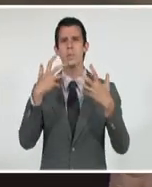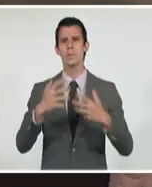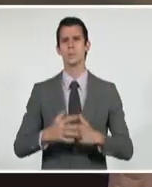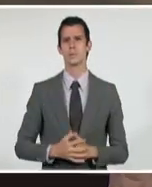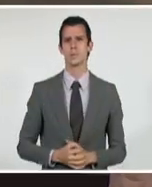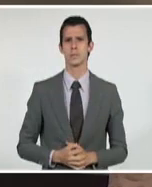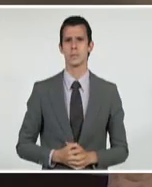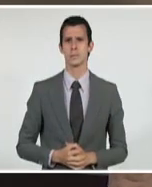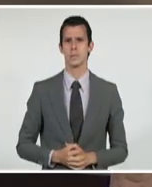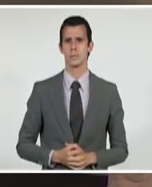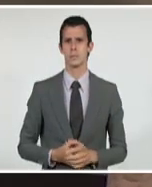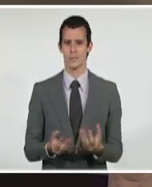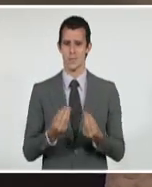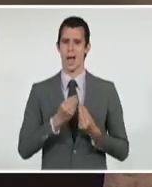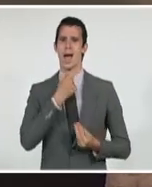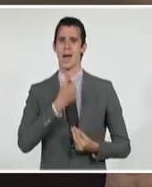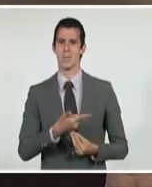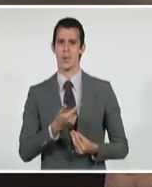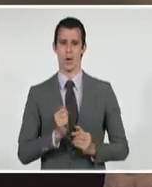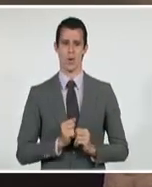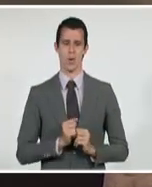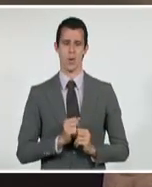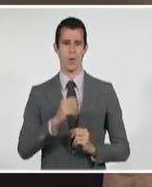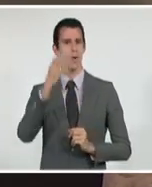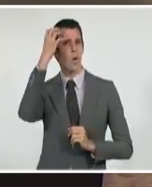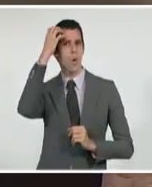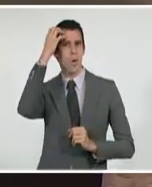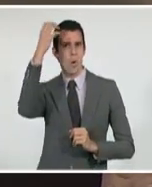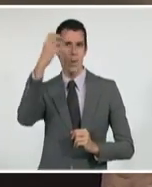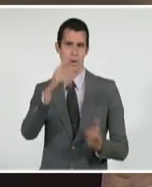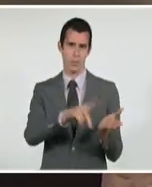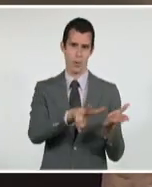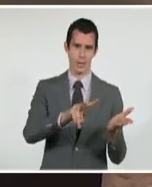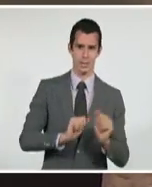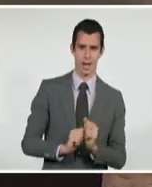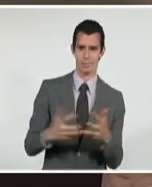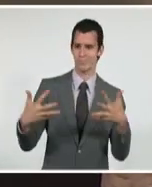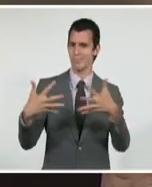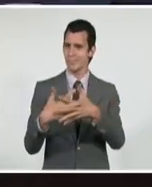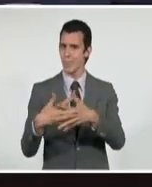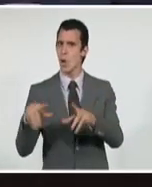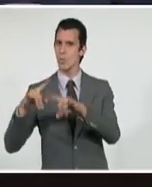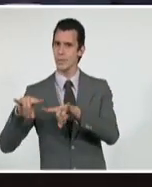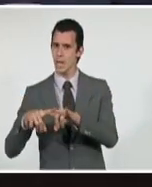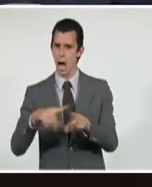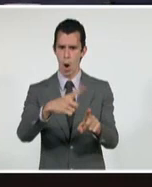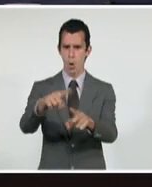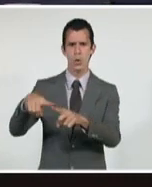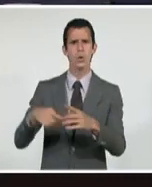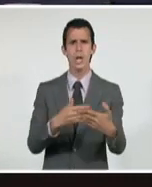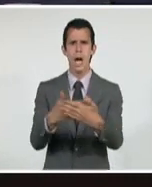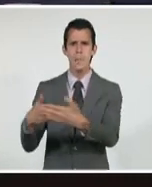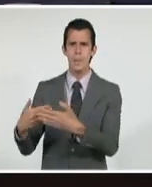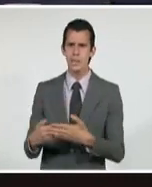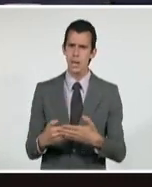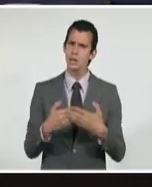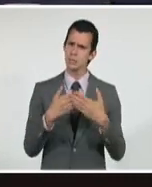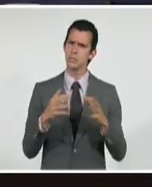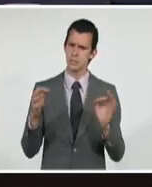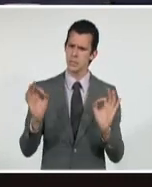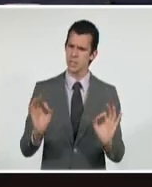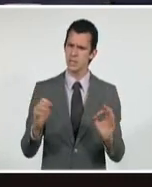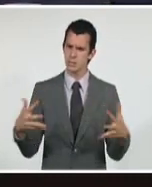integración entre los gobiernos, las universidades, el sistema empresarial a nivel territorial. Es verdad que se ha avanzado mucho